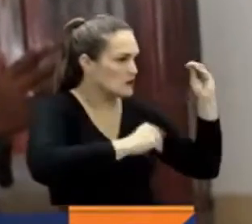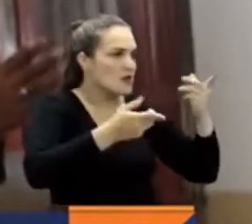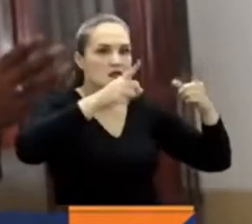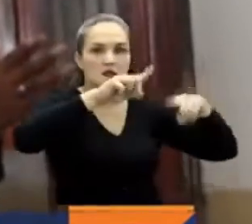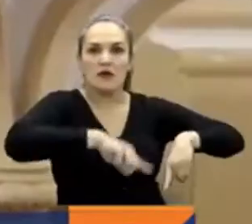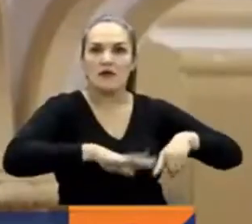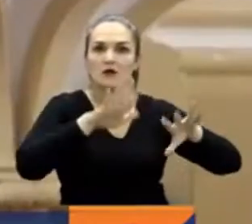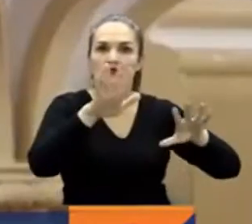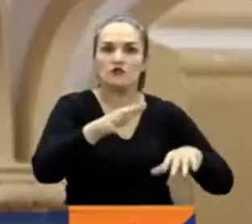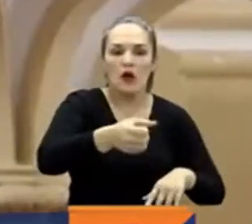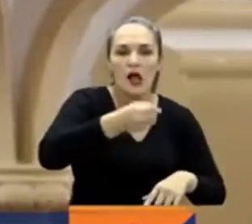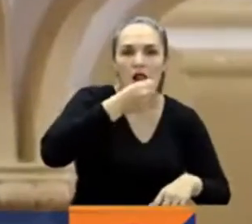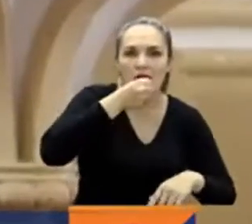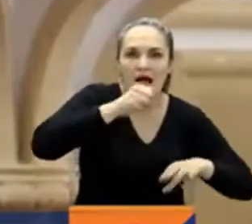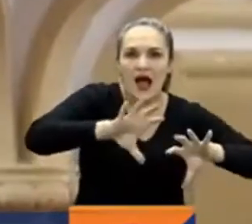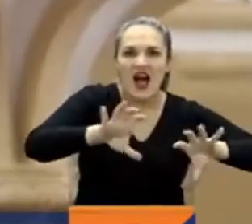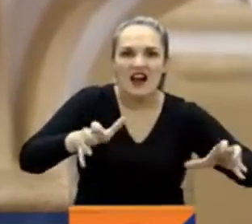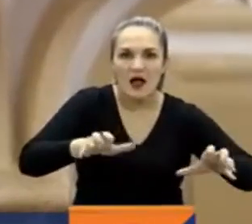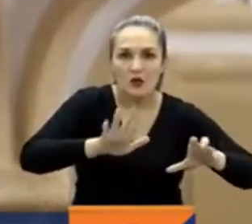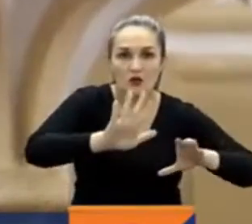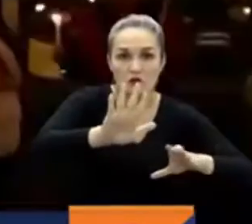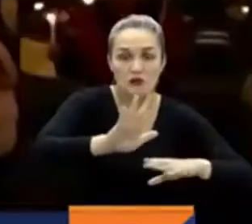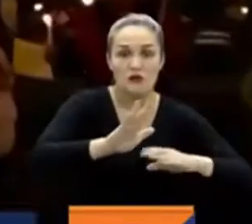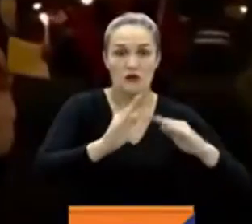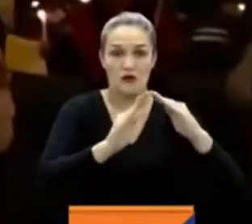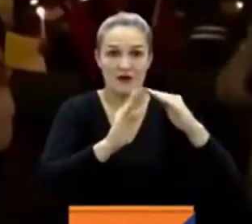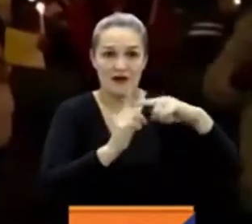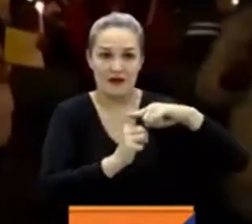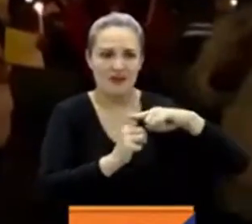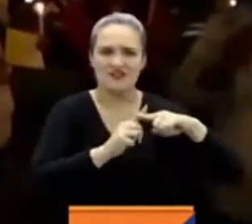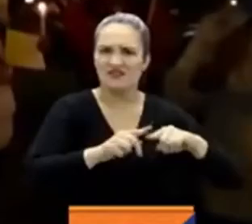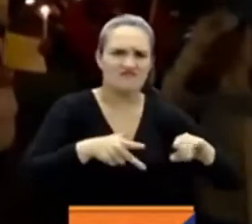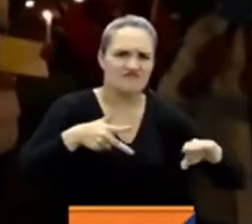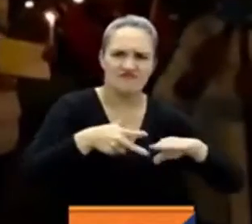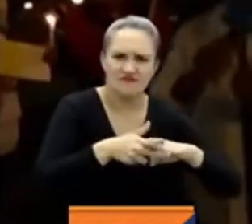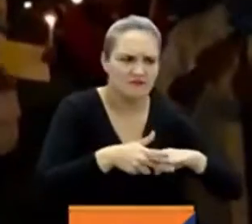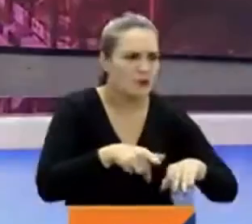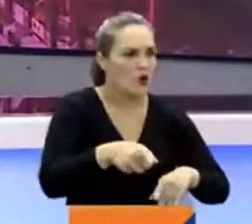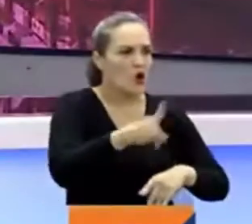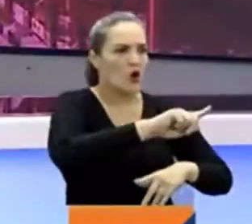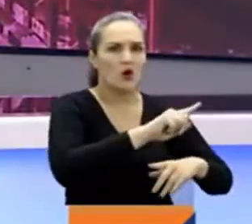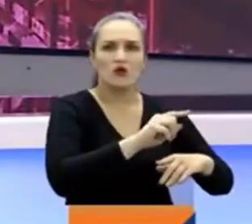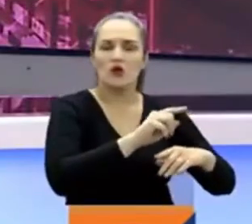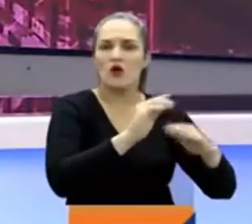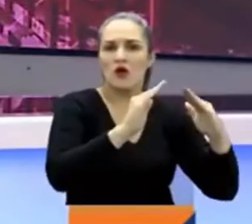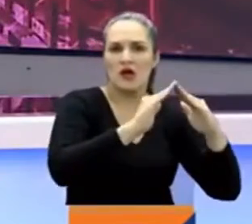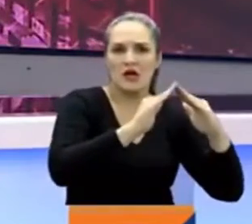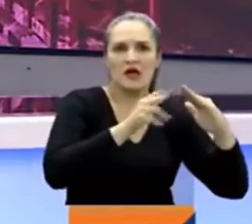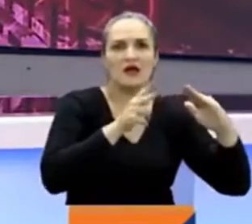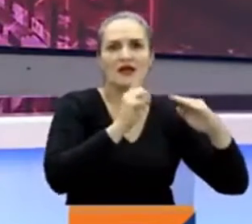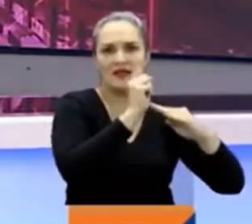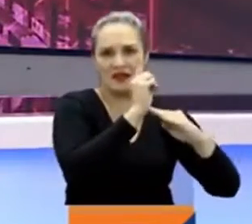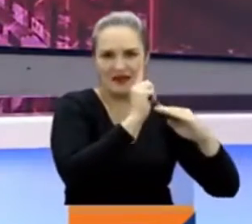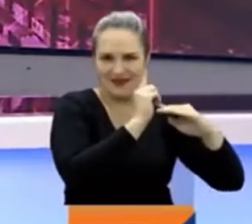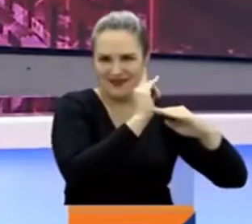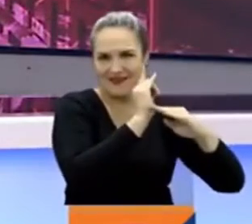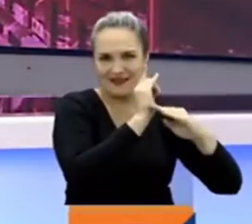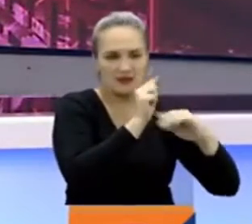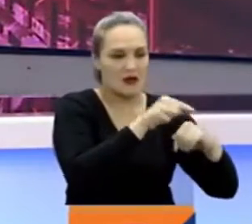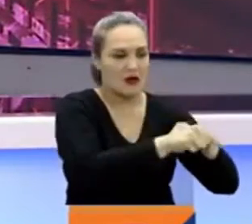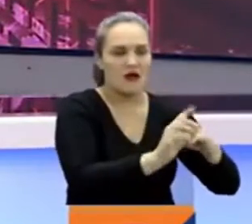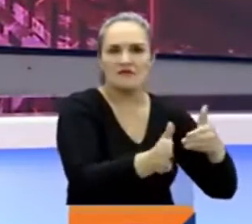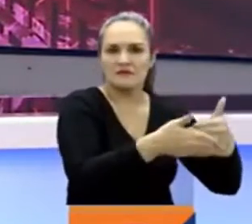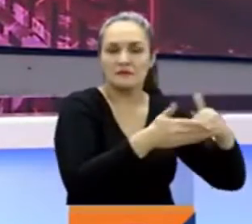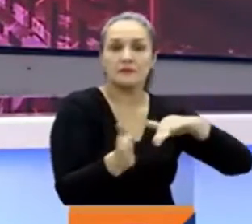radiales de la iglesia como opresión al espacio civil y democrático del país centroamericano. Y Rusia abrió una investigación